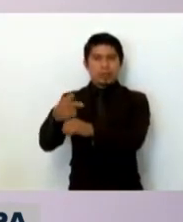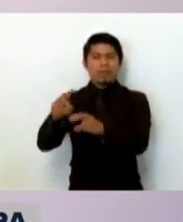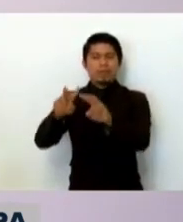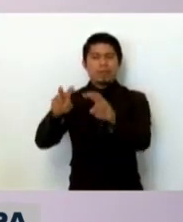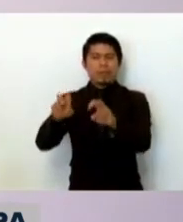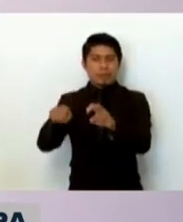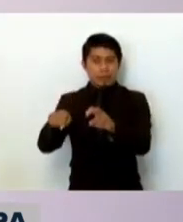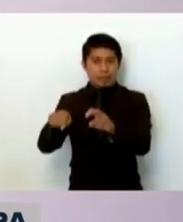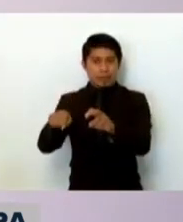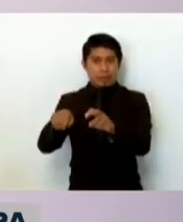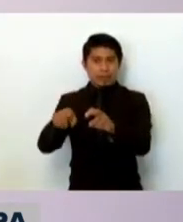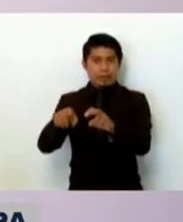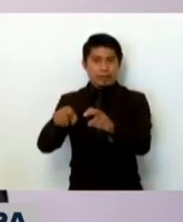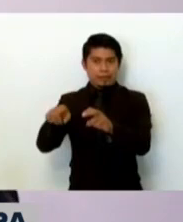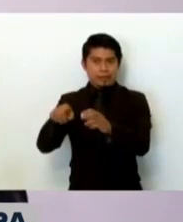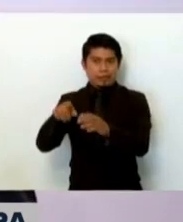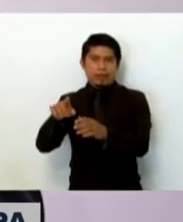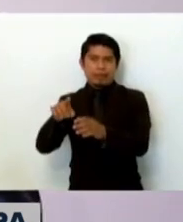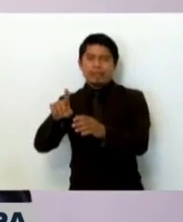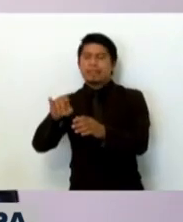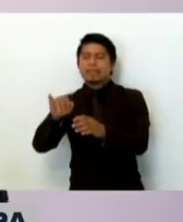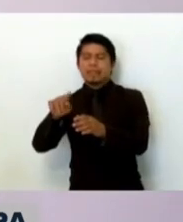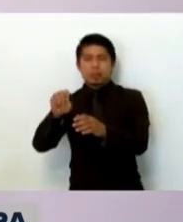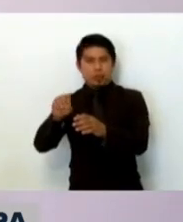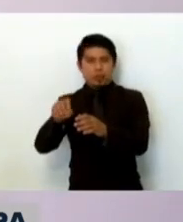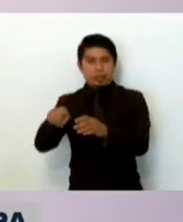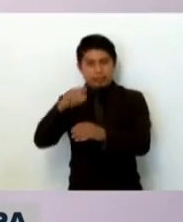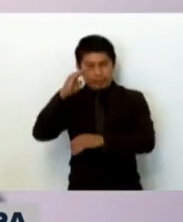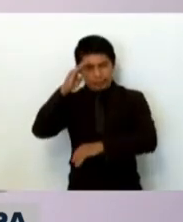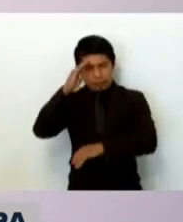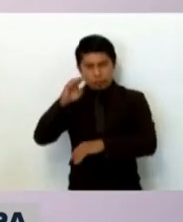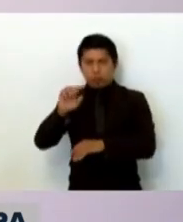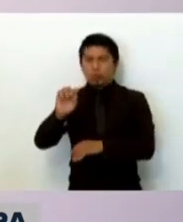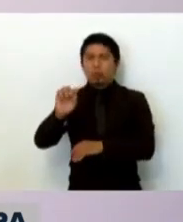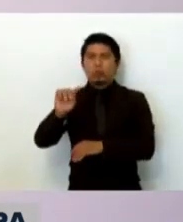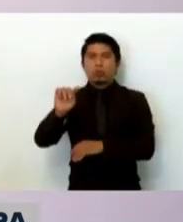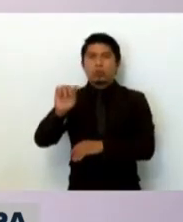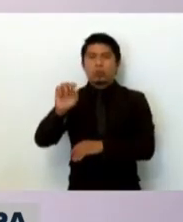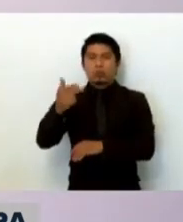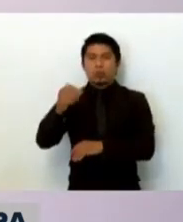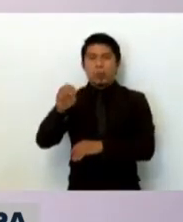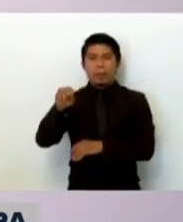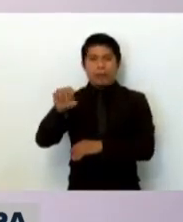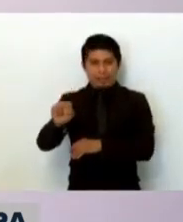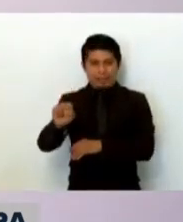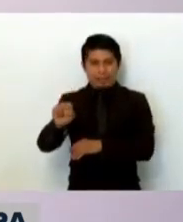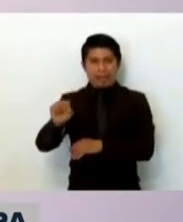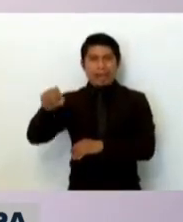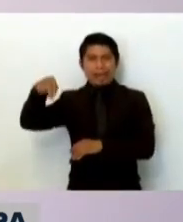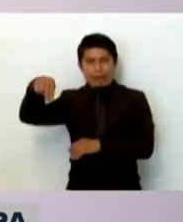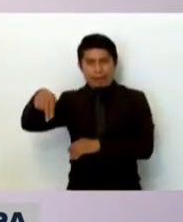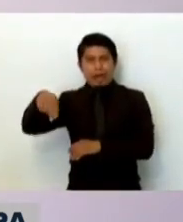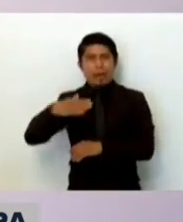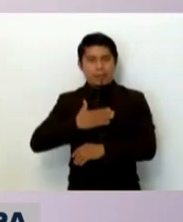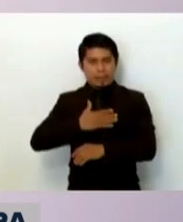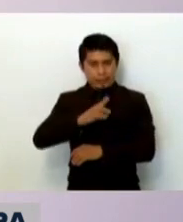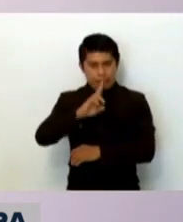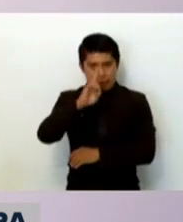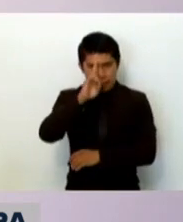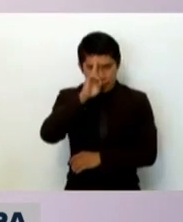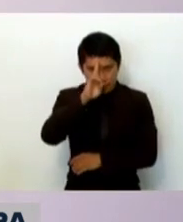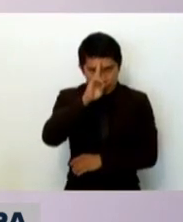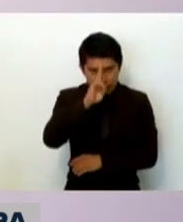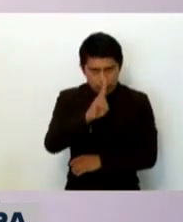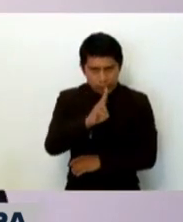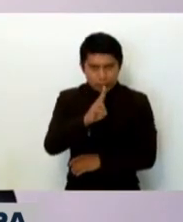he nombrado al sustituto. Va a ser el